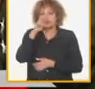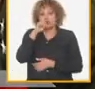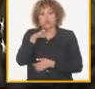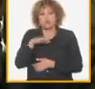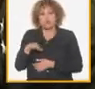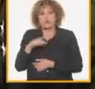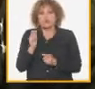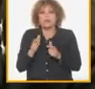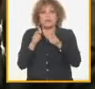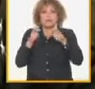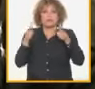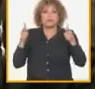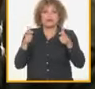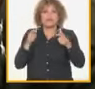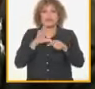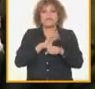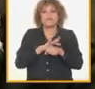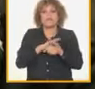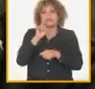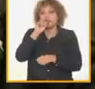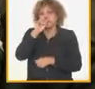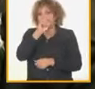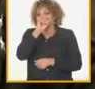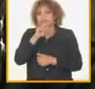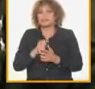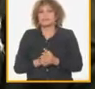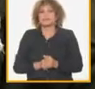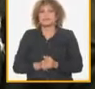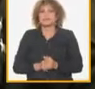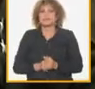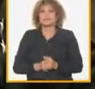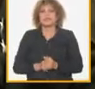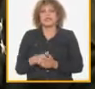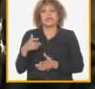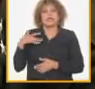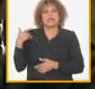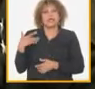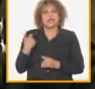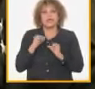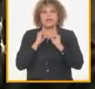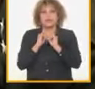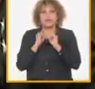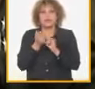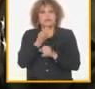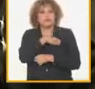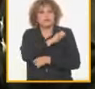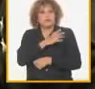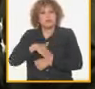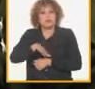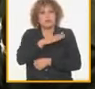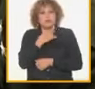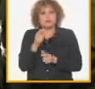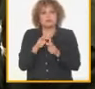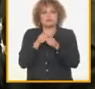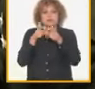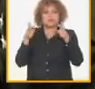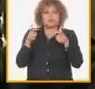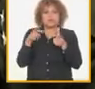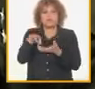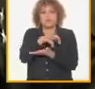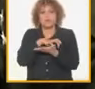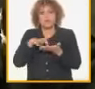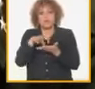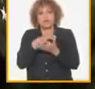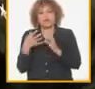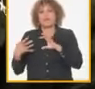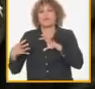enfermos por consumo de droga las quejas e informaciones de la población en distintas zonas y lugares con